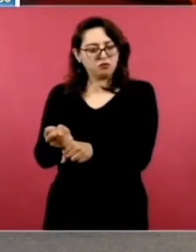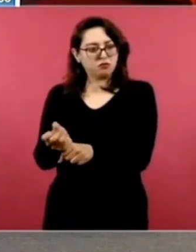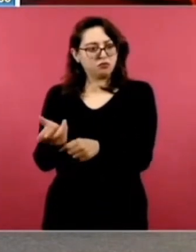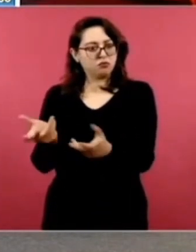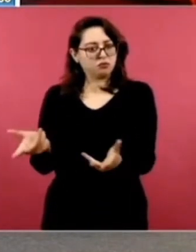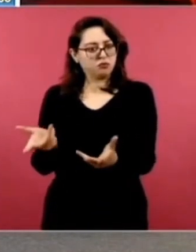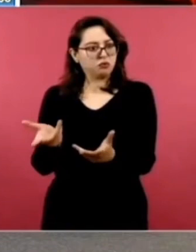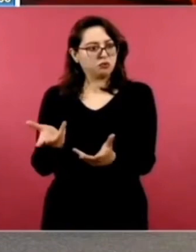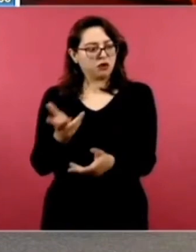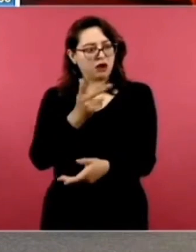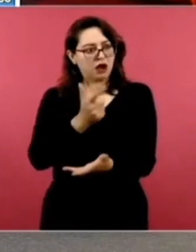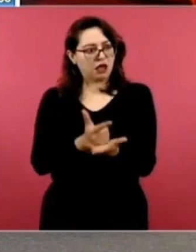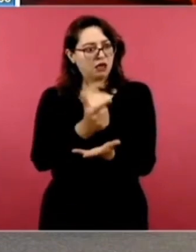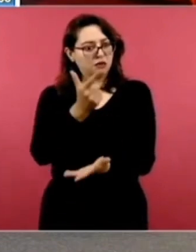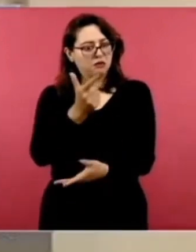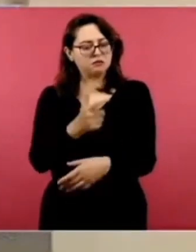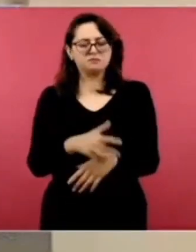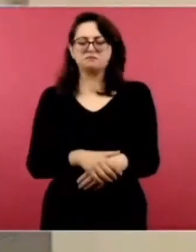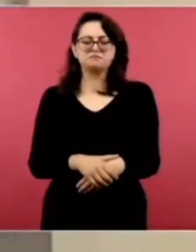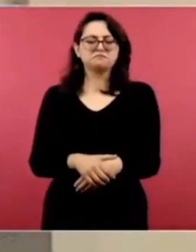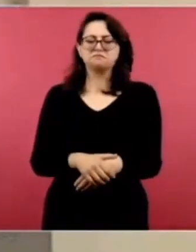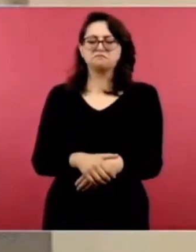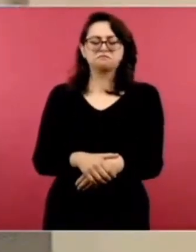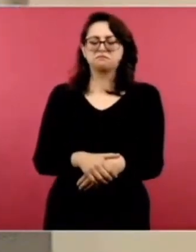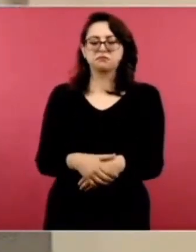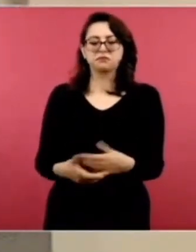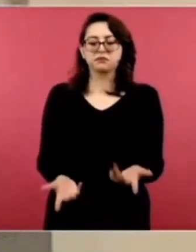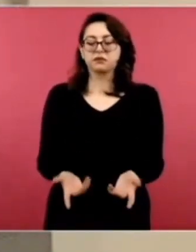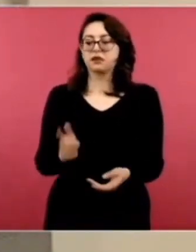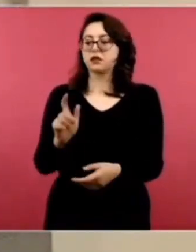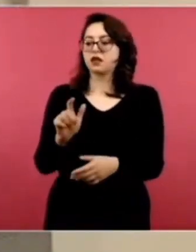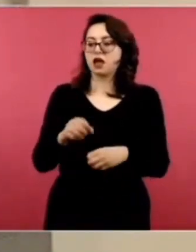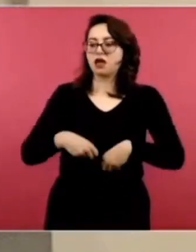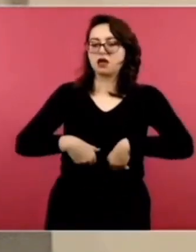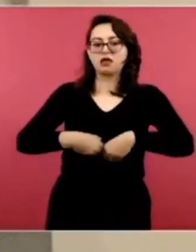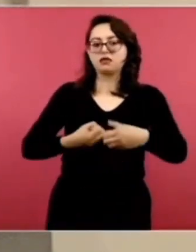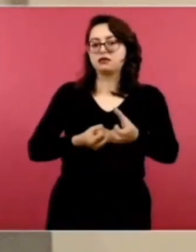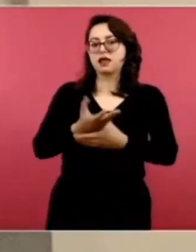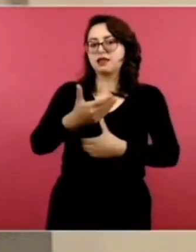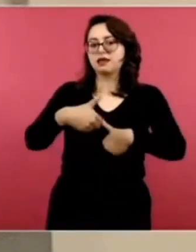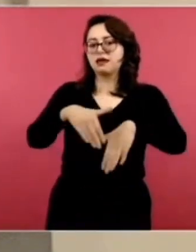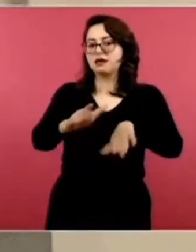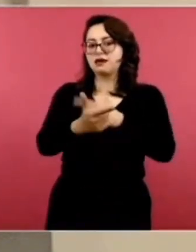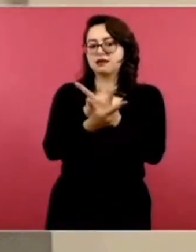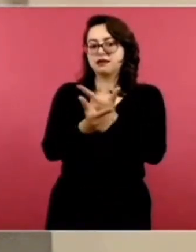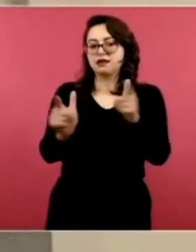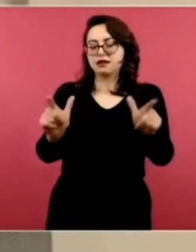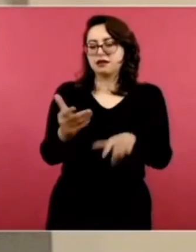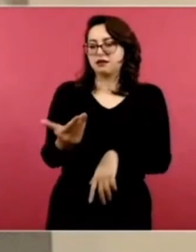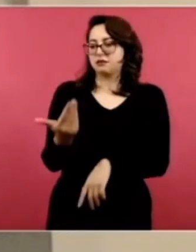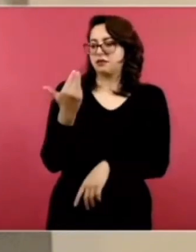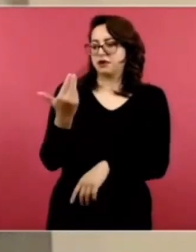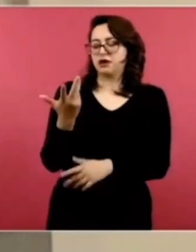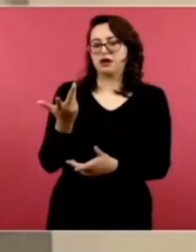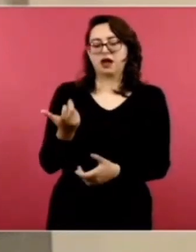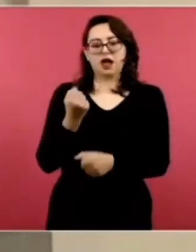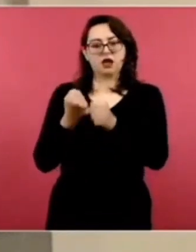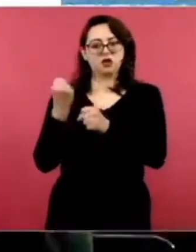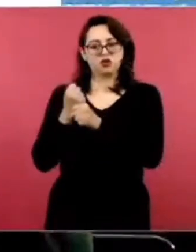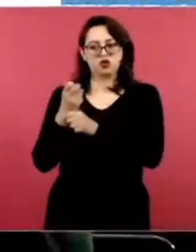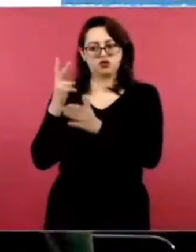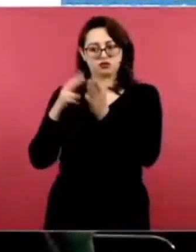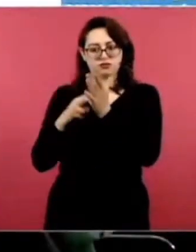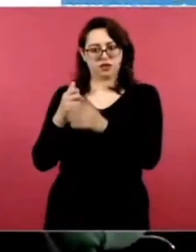modalidad de secuestro. Los hechos ocurrieron el veintiocho de marzo del dos mil once, cuando las